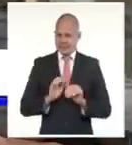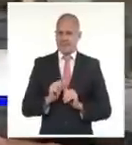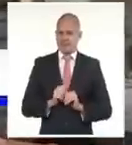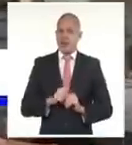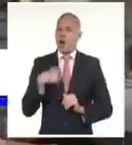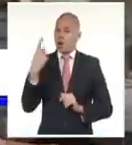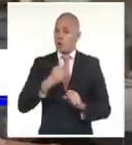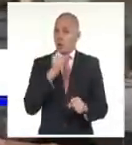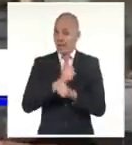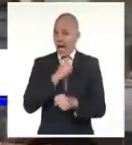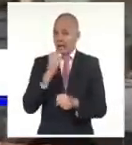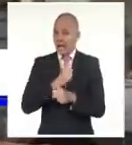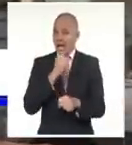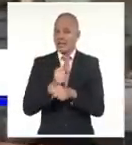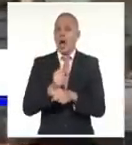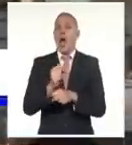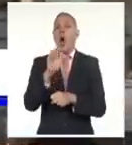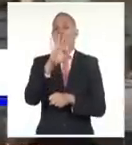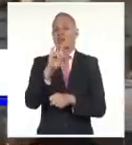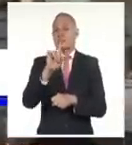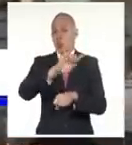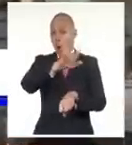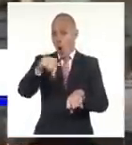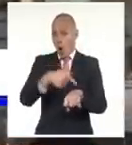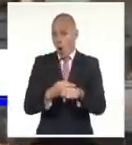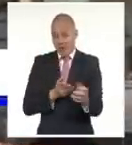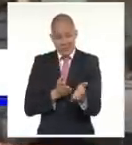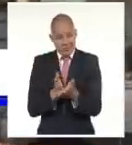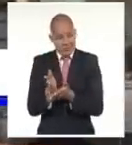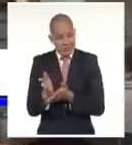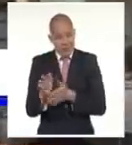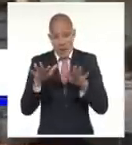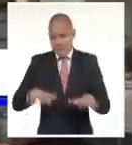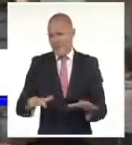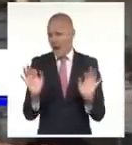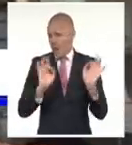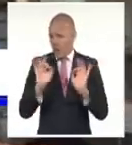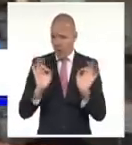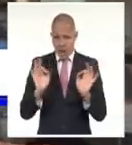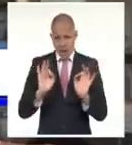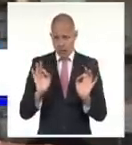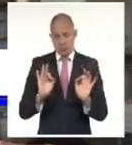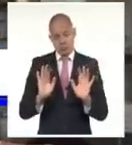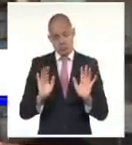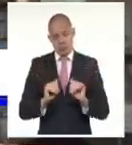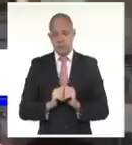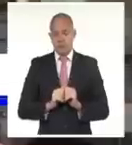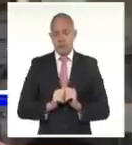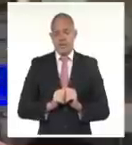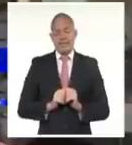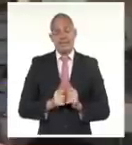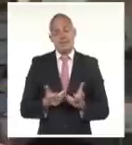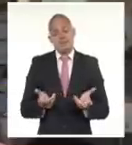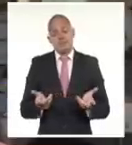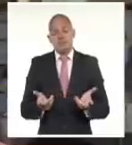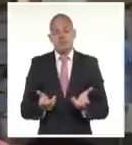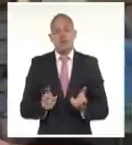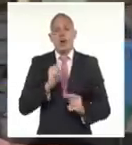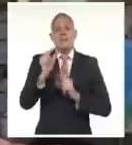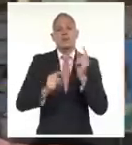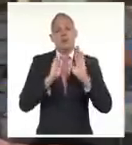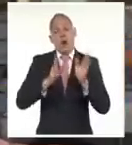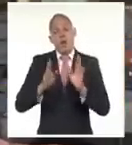ya de trabajo ininterrumpido en estas acciones a usted se refería, evidentemente la cifra asciende ya de fallecidos, lamentablemente a 40